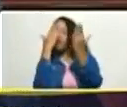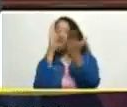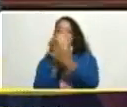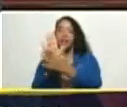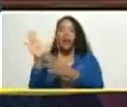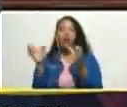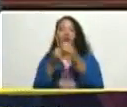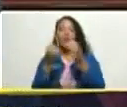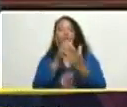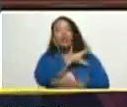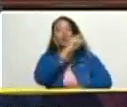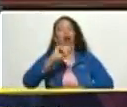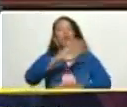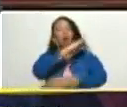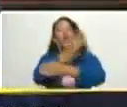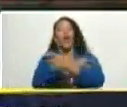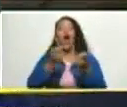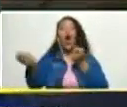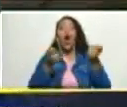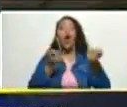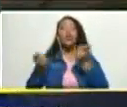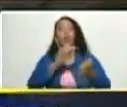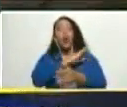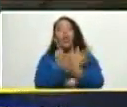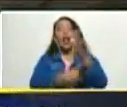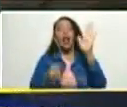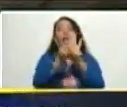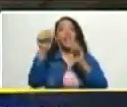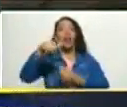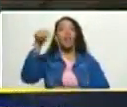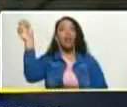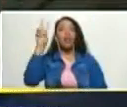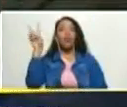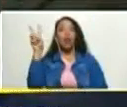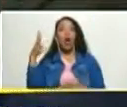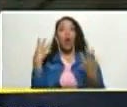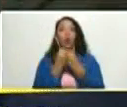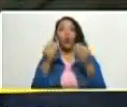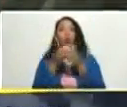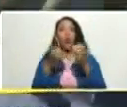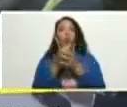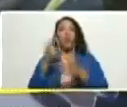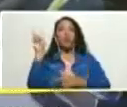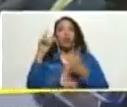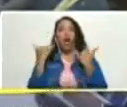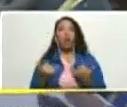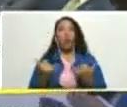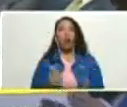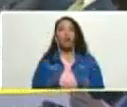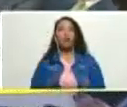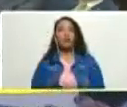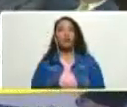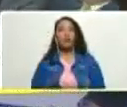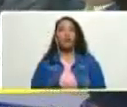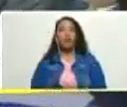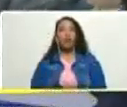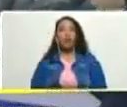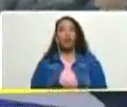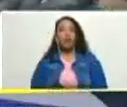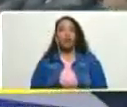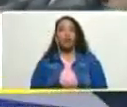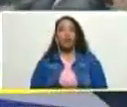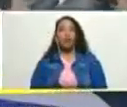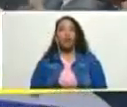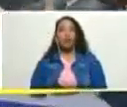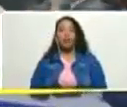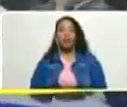que tiene el poder de conducir el poder legislativo venezolano esta junta directiva aquí presente lo demás